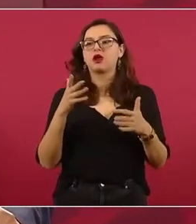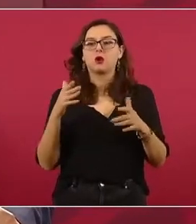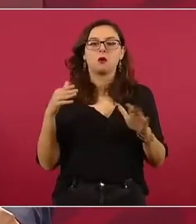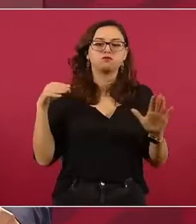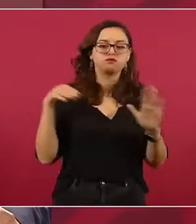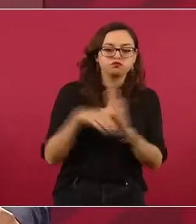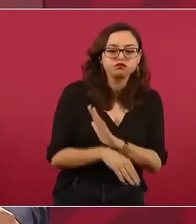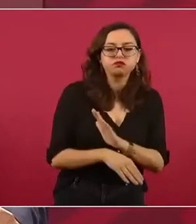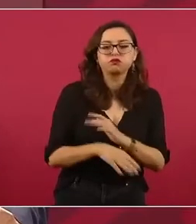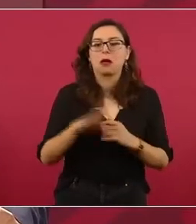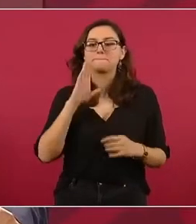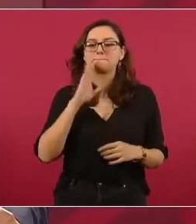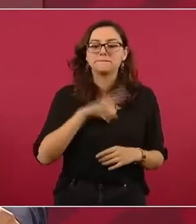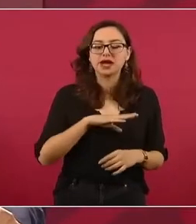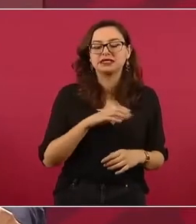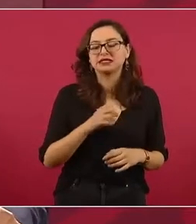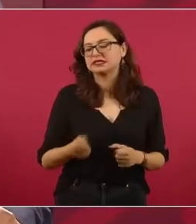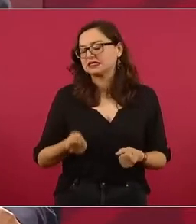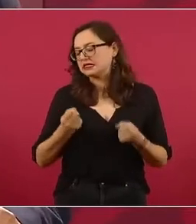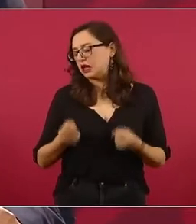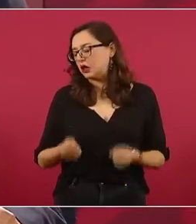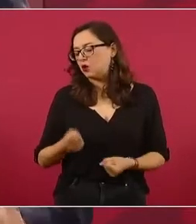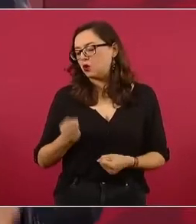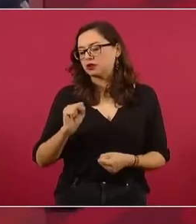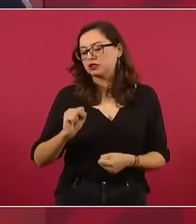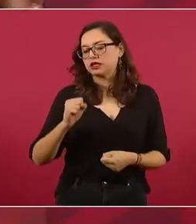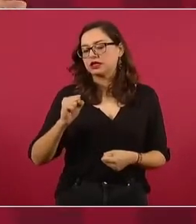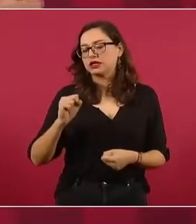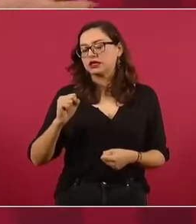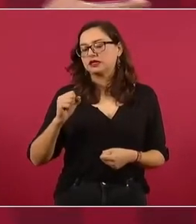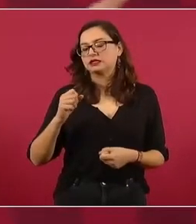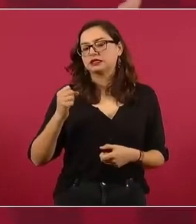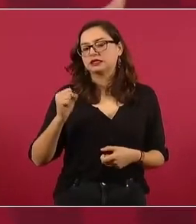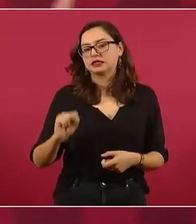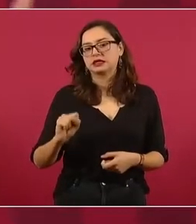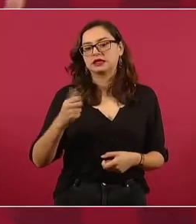yo a poner de secretaria de Hacienda a personas